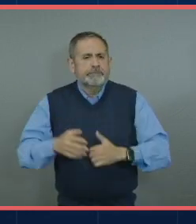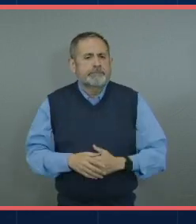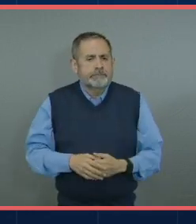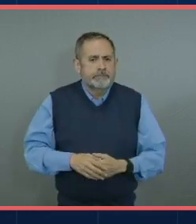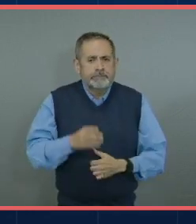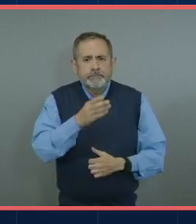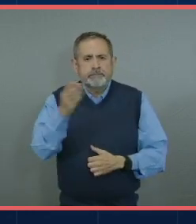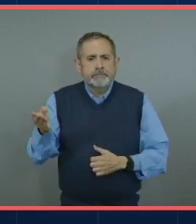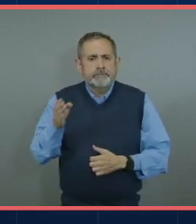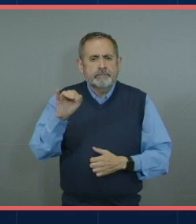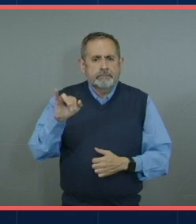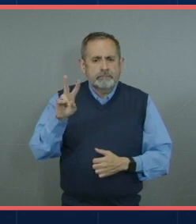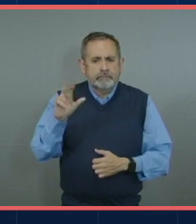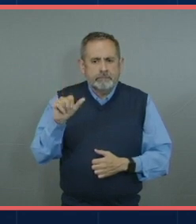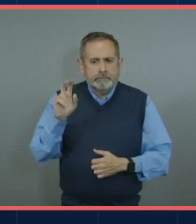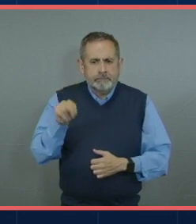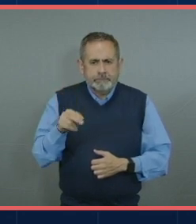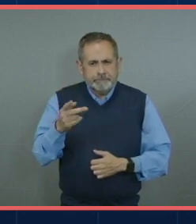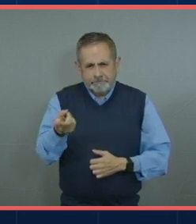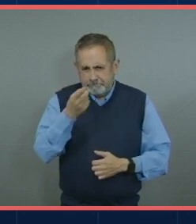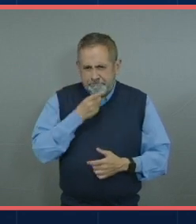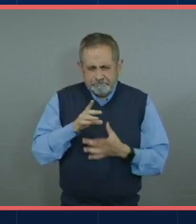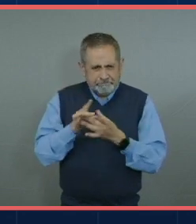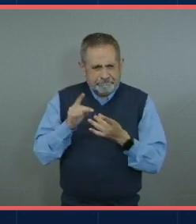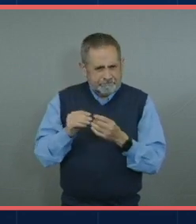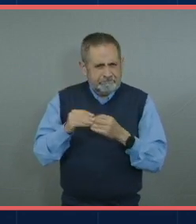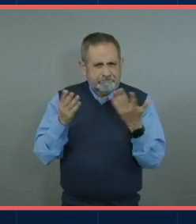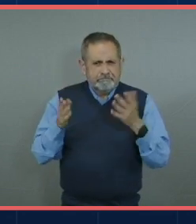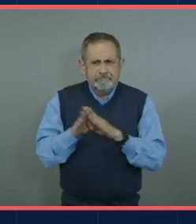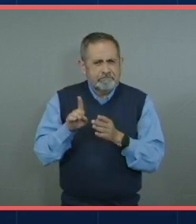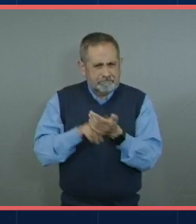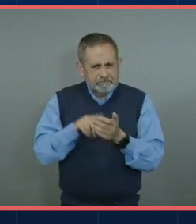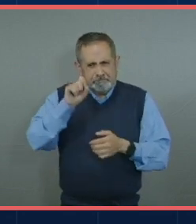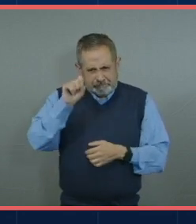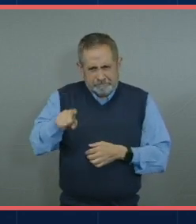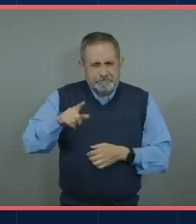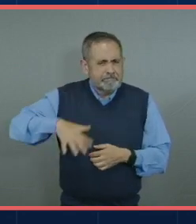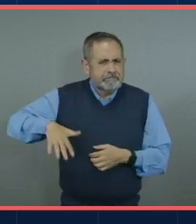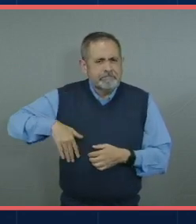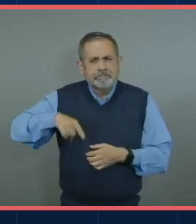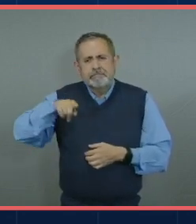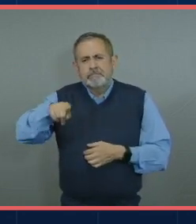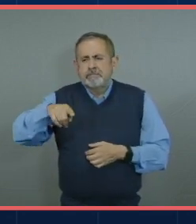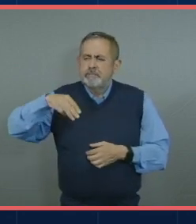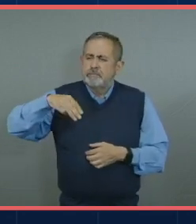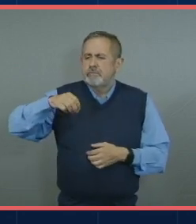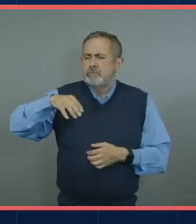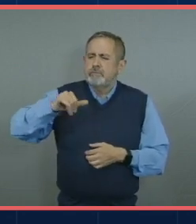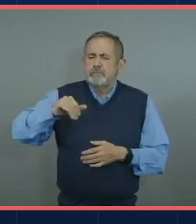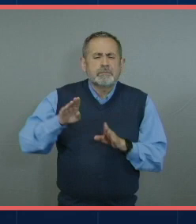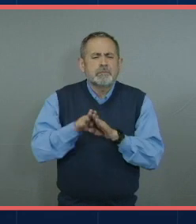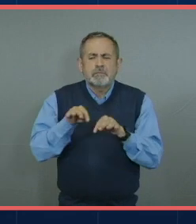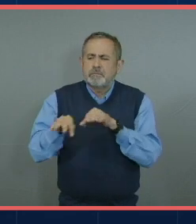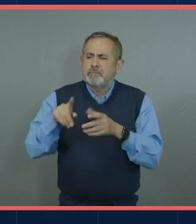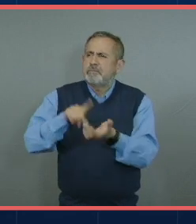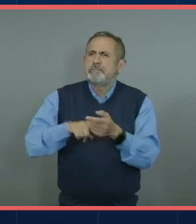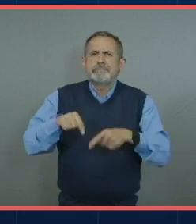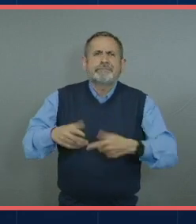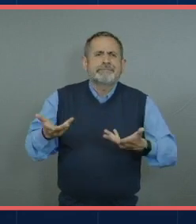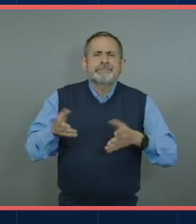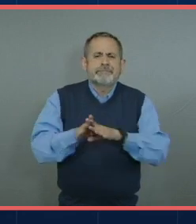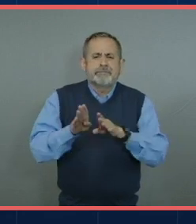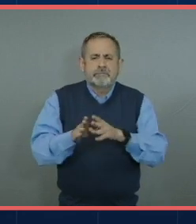contigo Iván compártenos esto mismo que nos compartí antes Mónica cómo es trabajar aquí en el banco